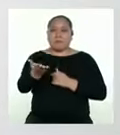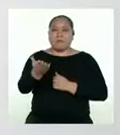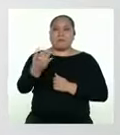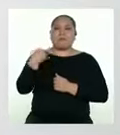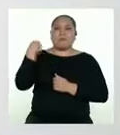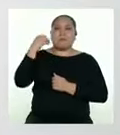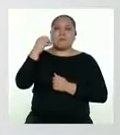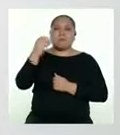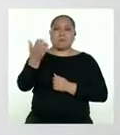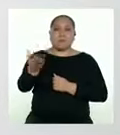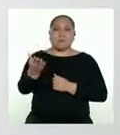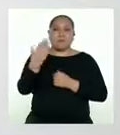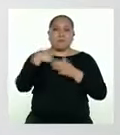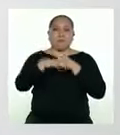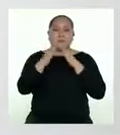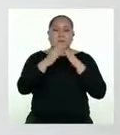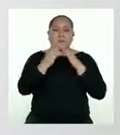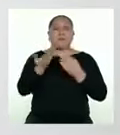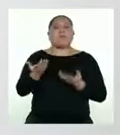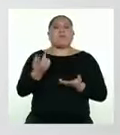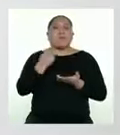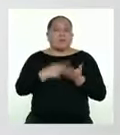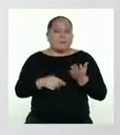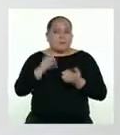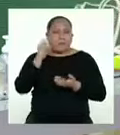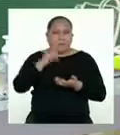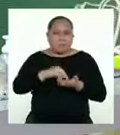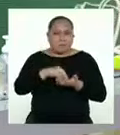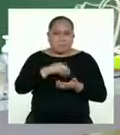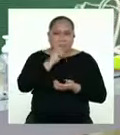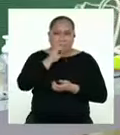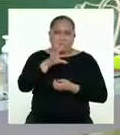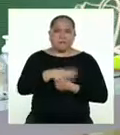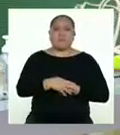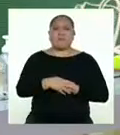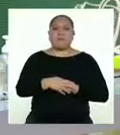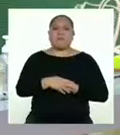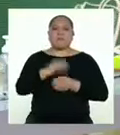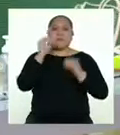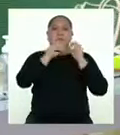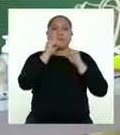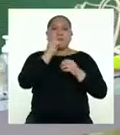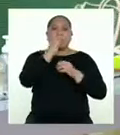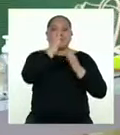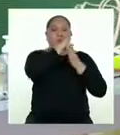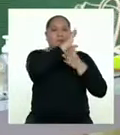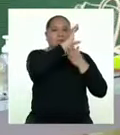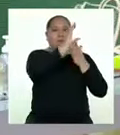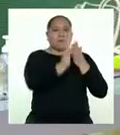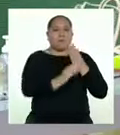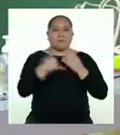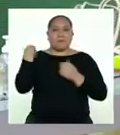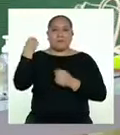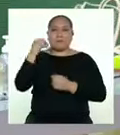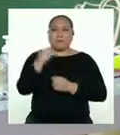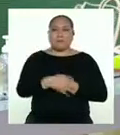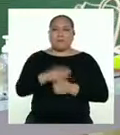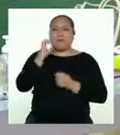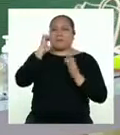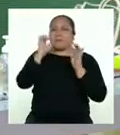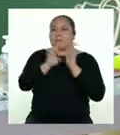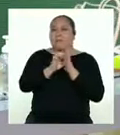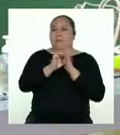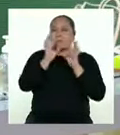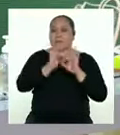y los adolescentes en casa. ¿Qué más nos dice? Destaca algunas características de las y los adolescentes, como la